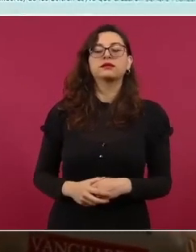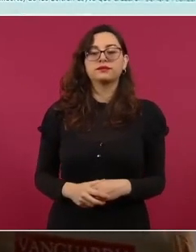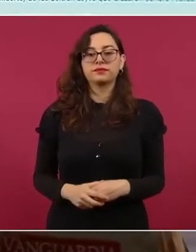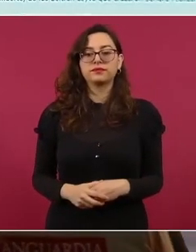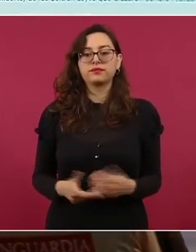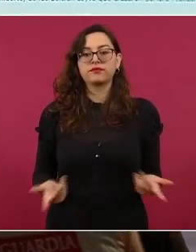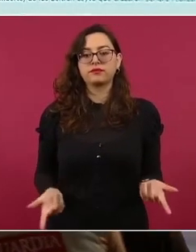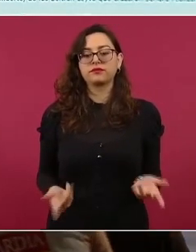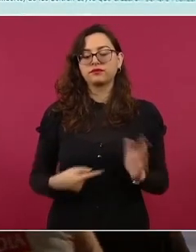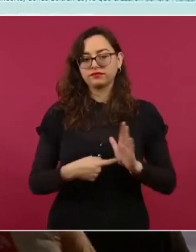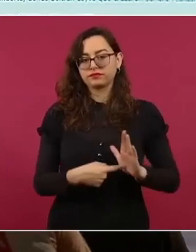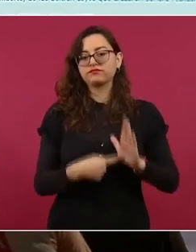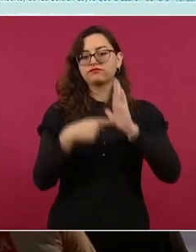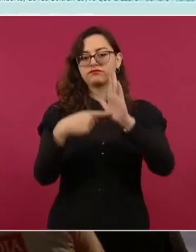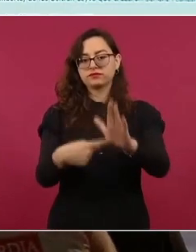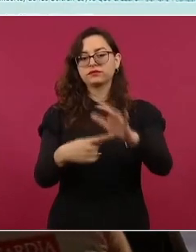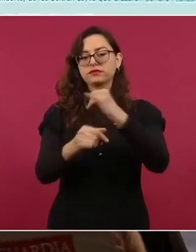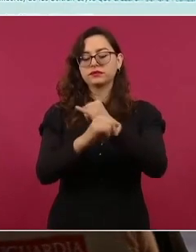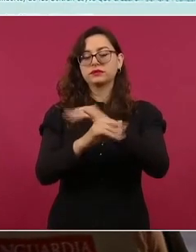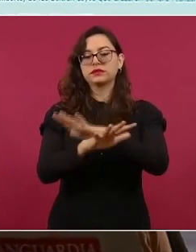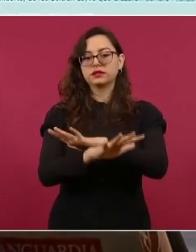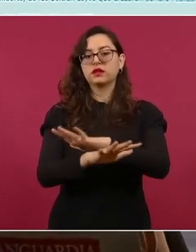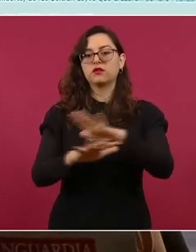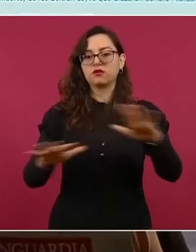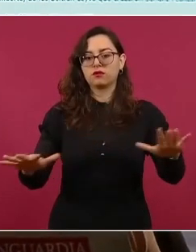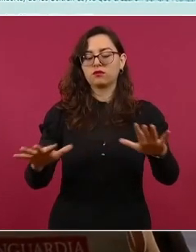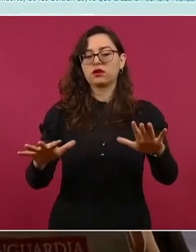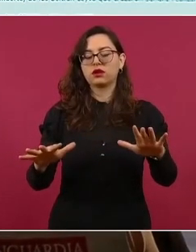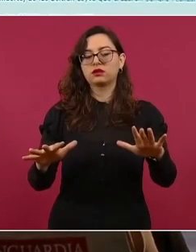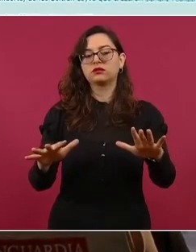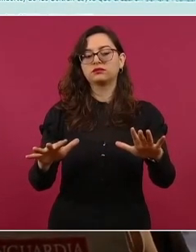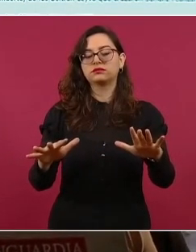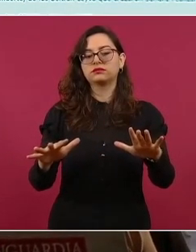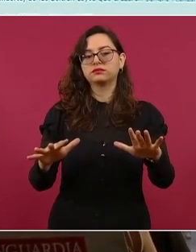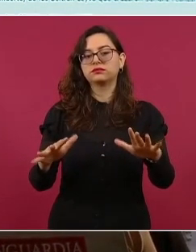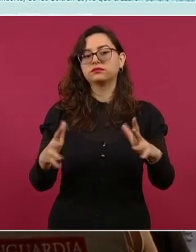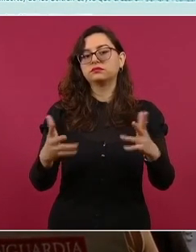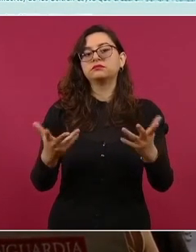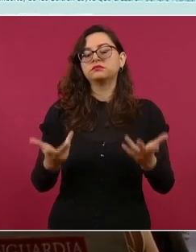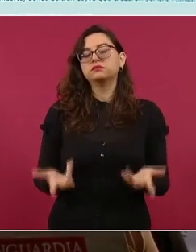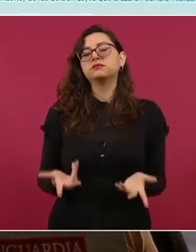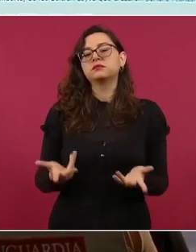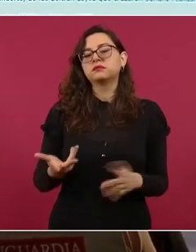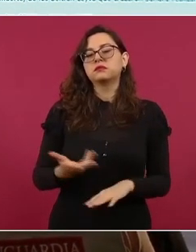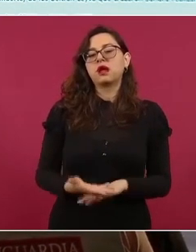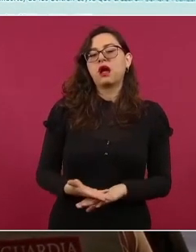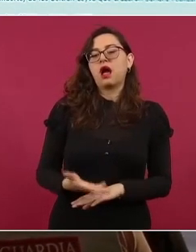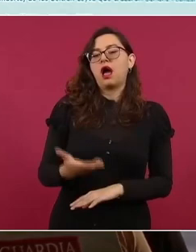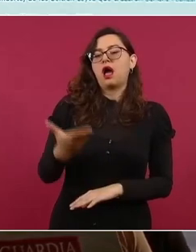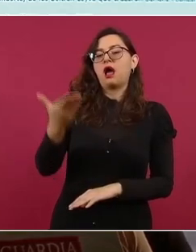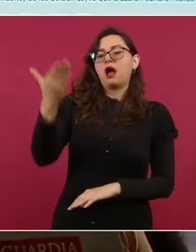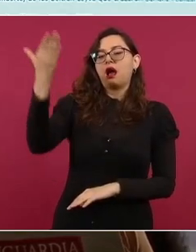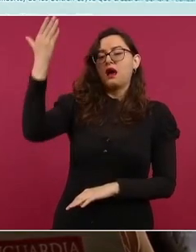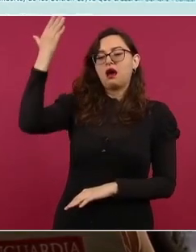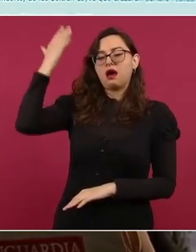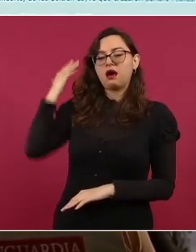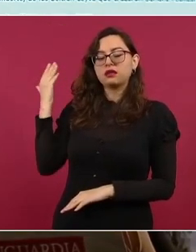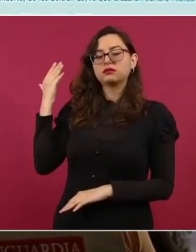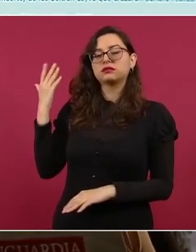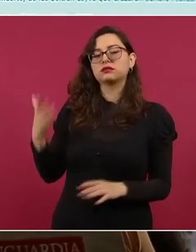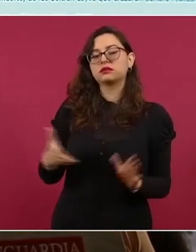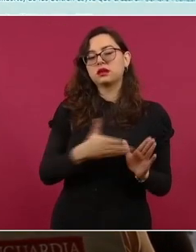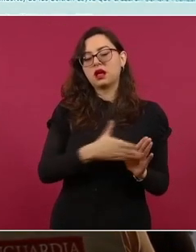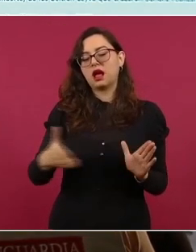informar sobre cuál era la estructura en las áreas de seguridad pública durante